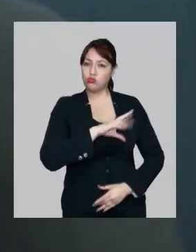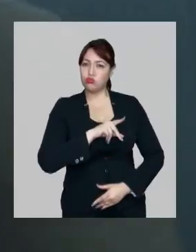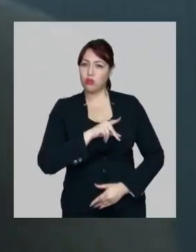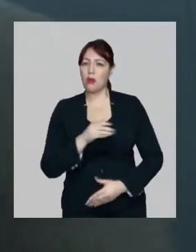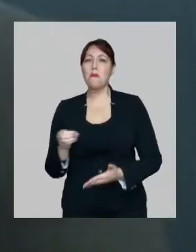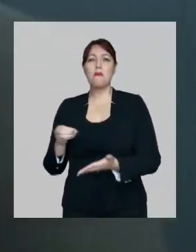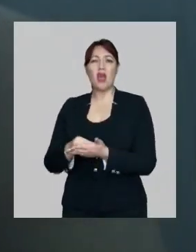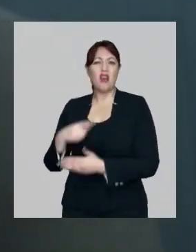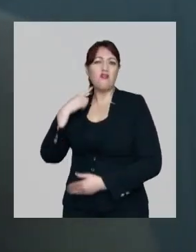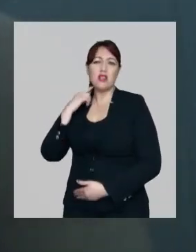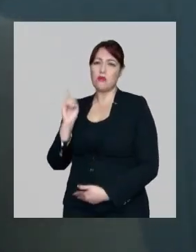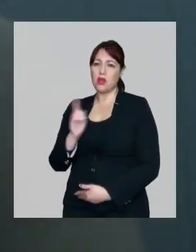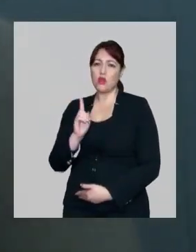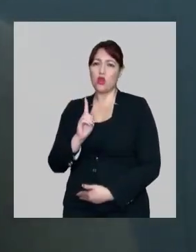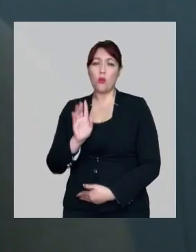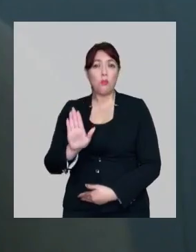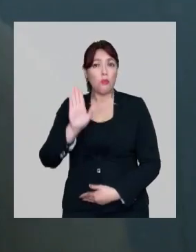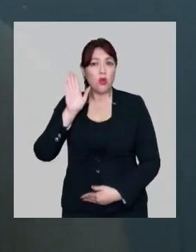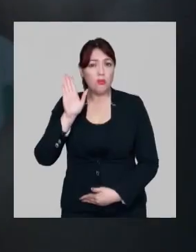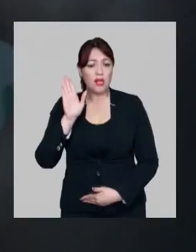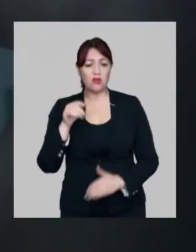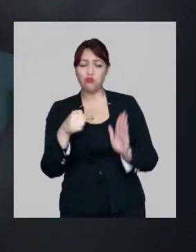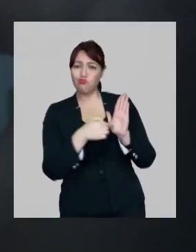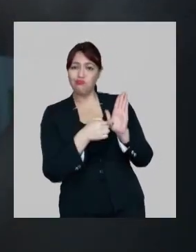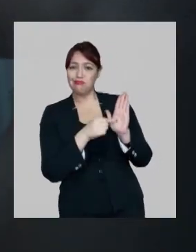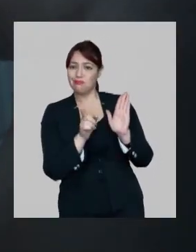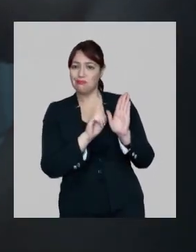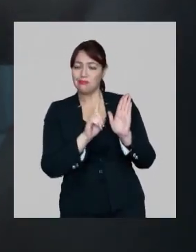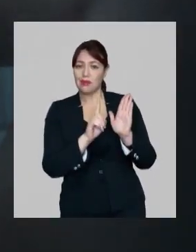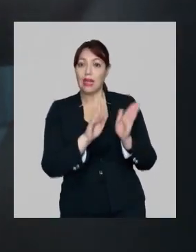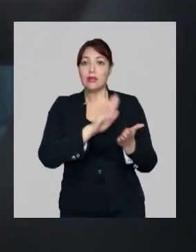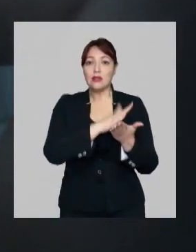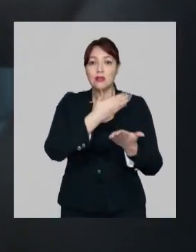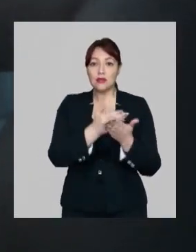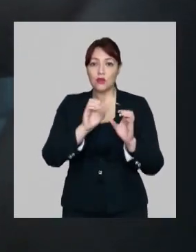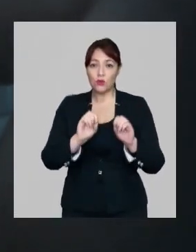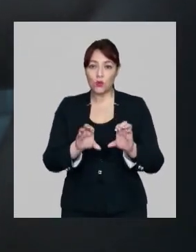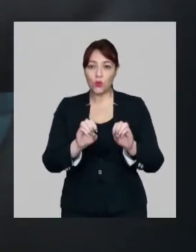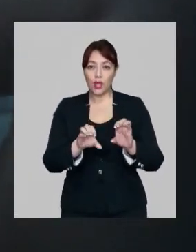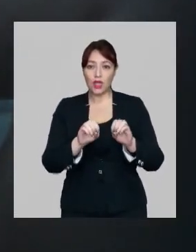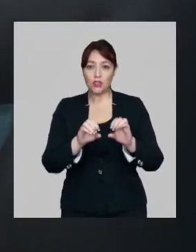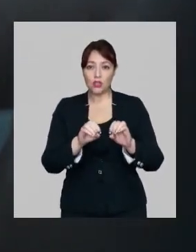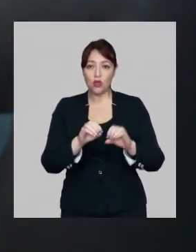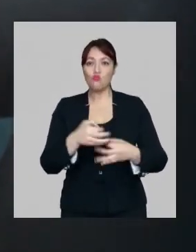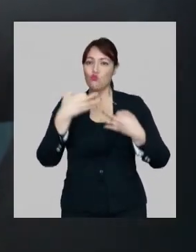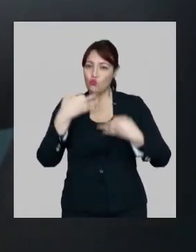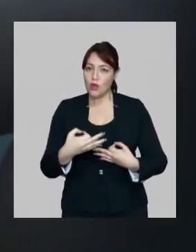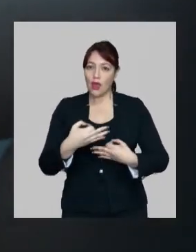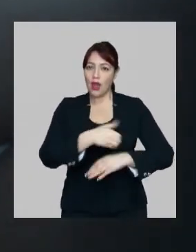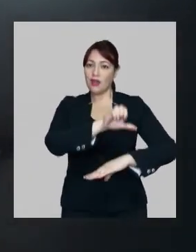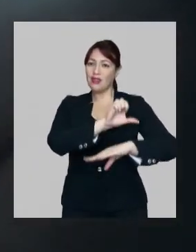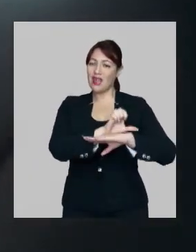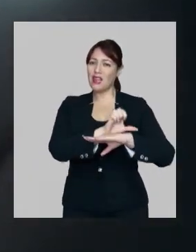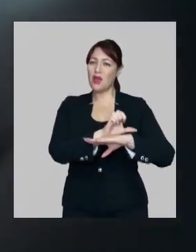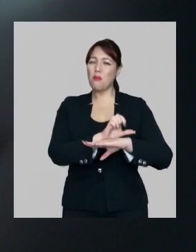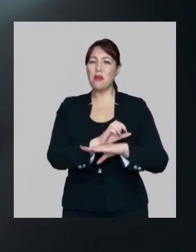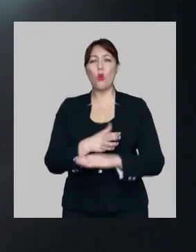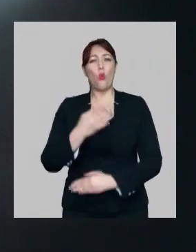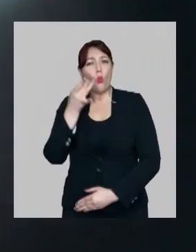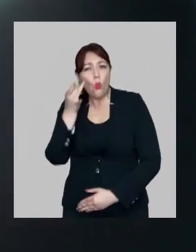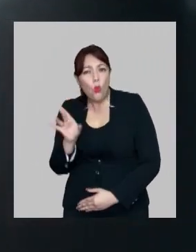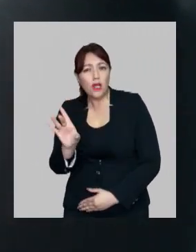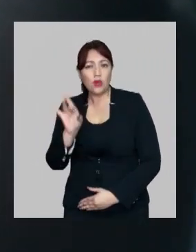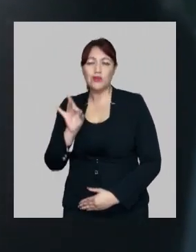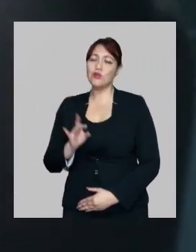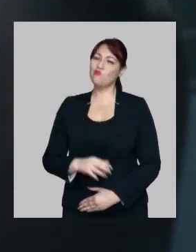Esto no es lo que nos prometieron. Para nada. Me encanta que la salud y la educación las garantice el Estado. Pero no sé si quiero que sea